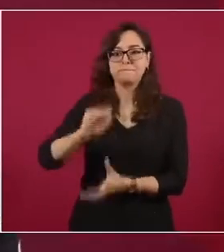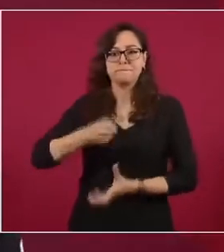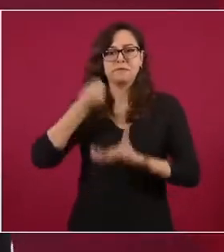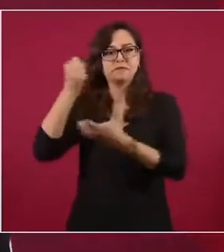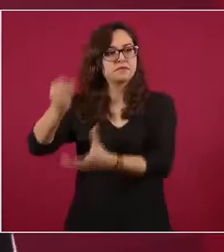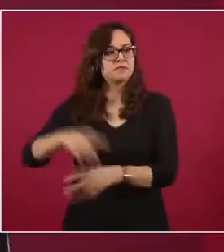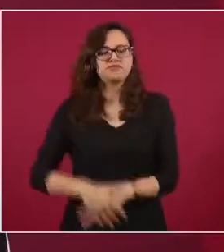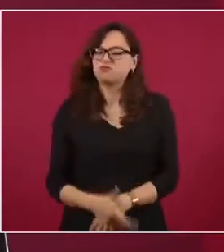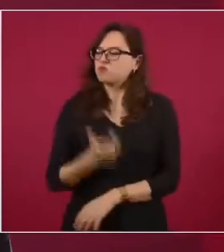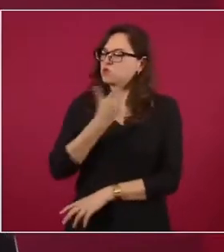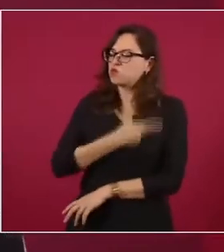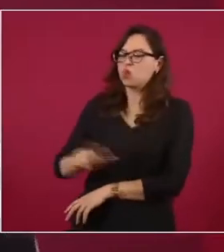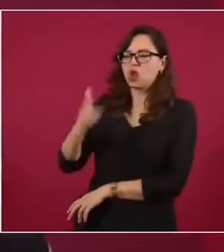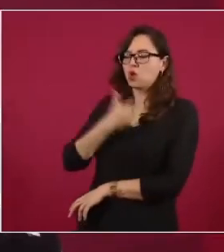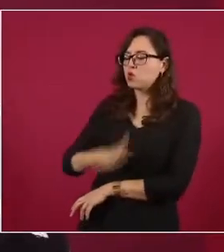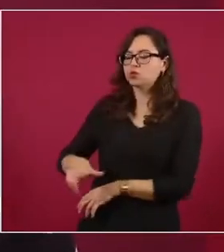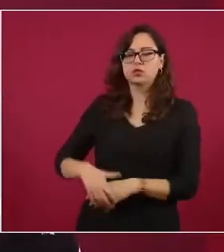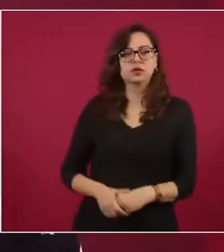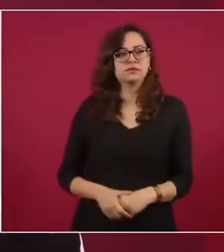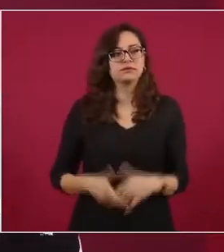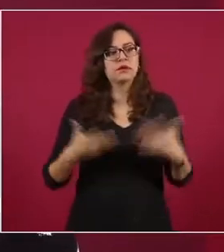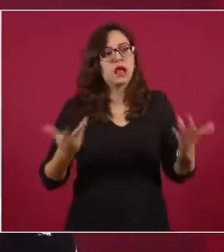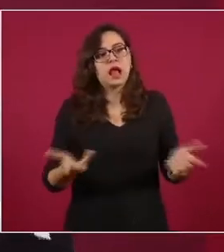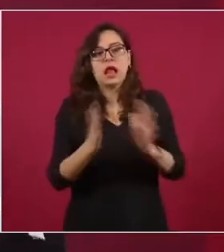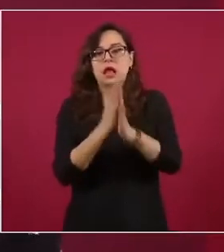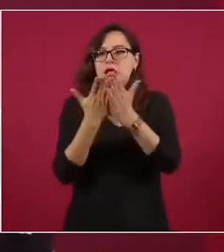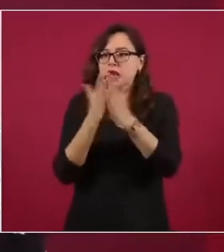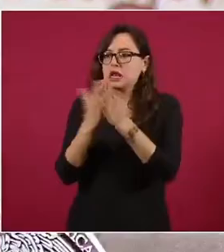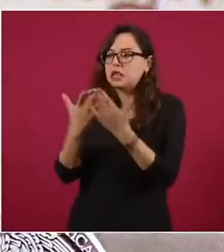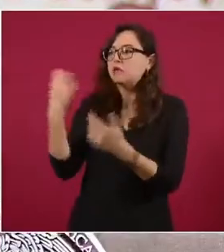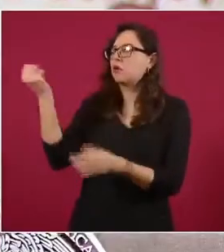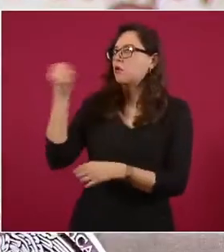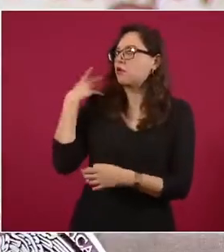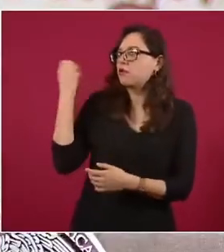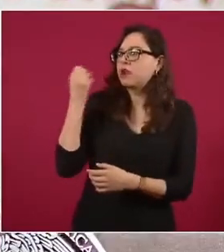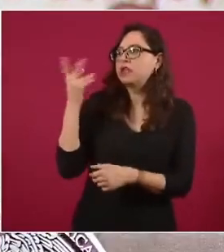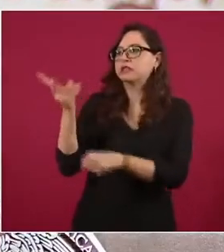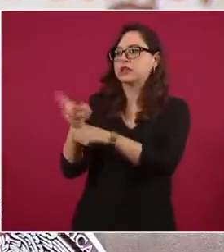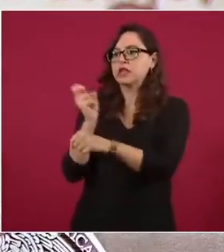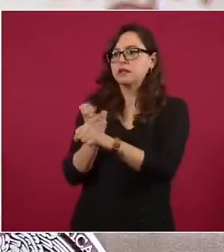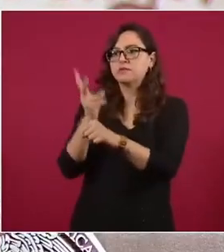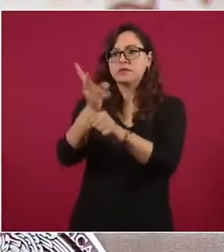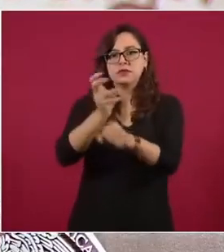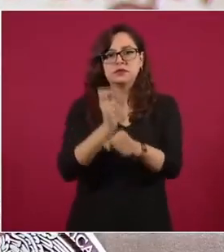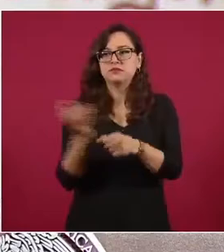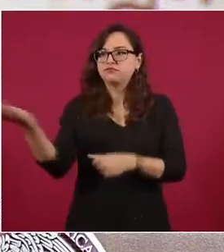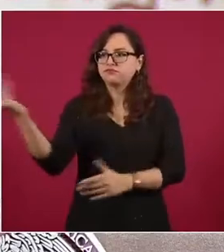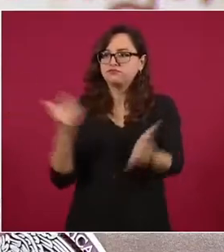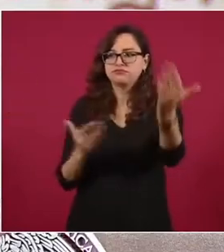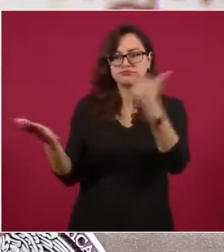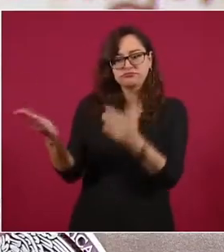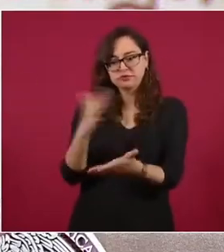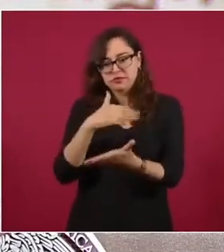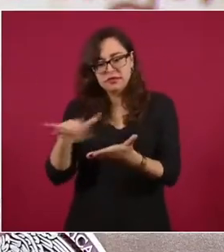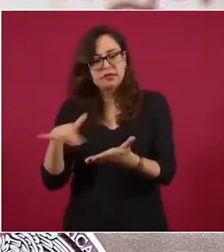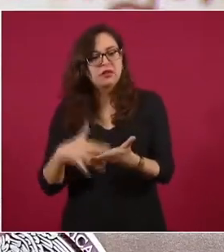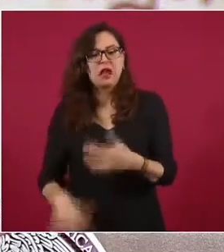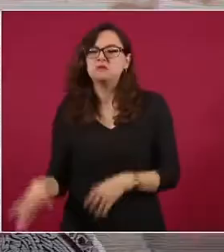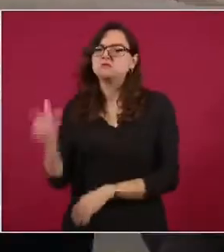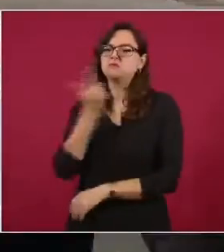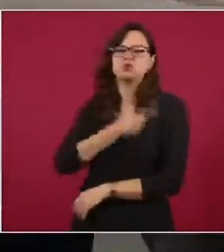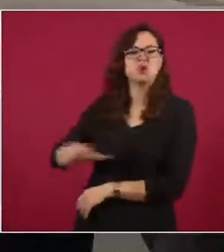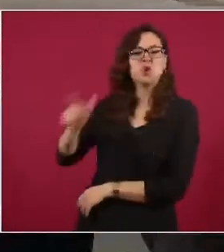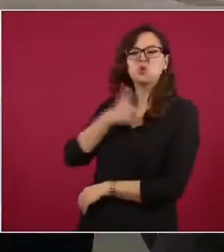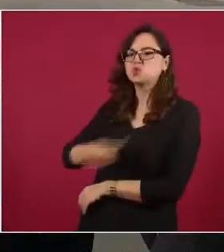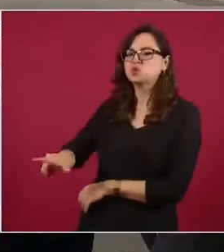eventos de lectura pública de libros en comunidades, como sucede en los festivales de Fandango por la lectura. Ni los libros a